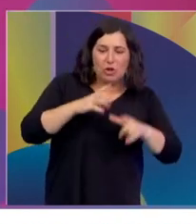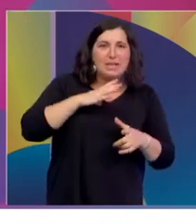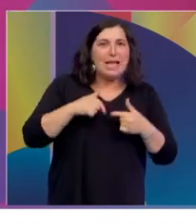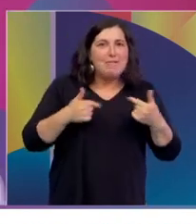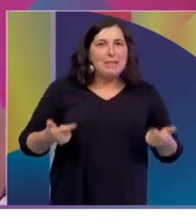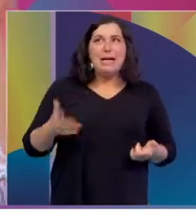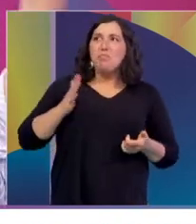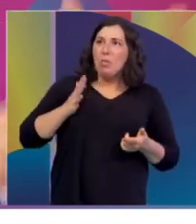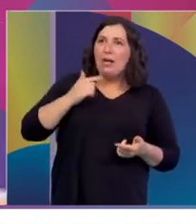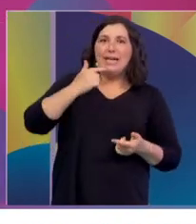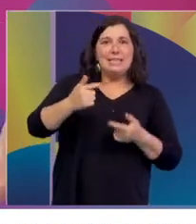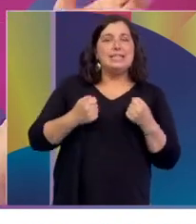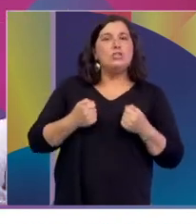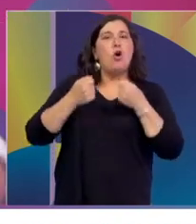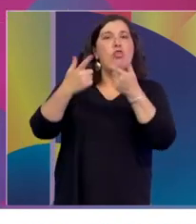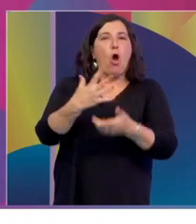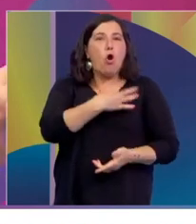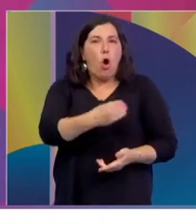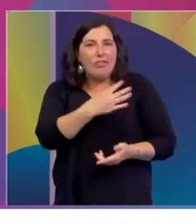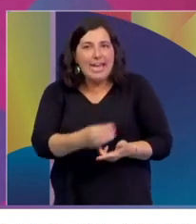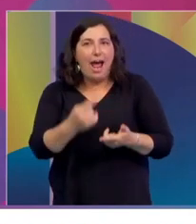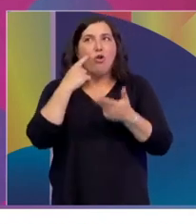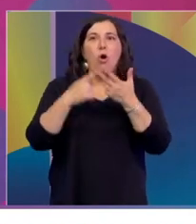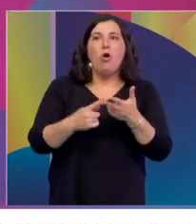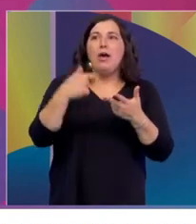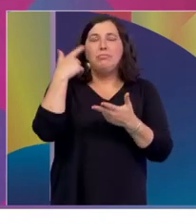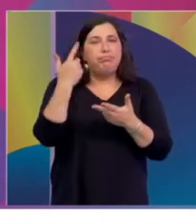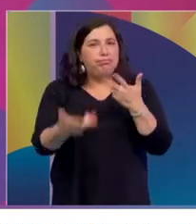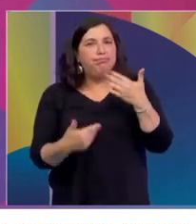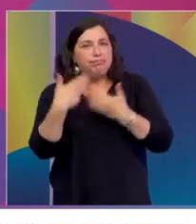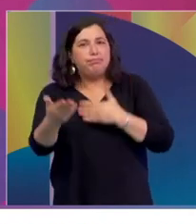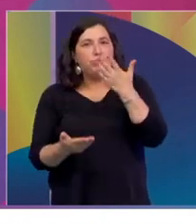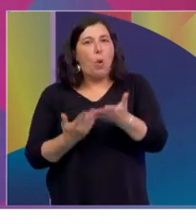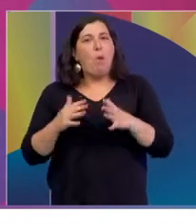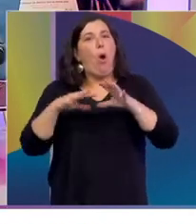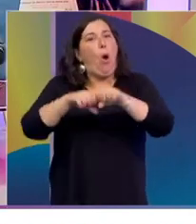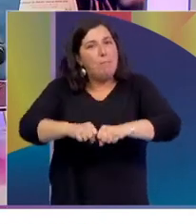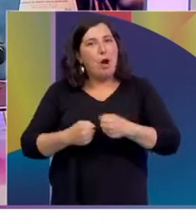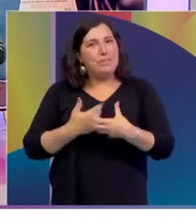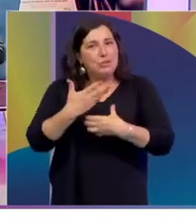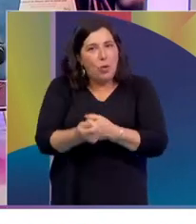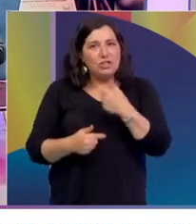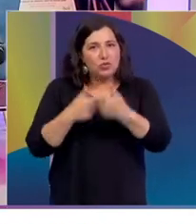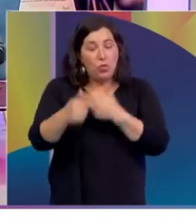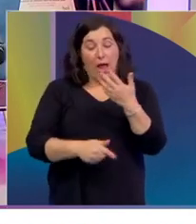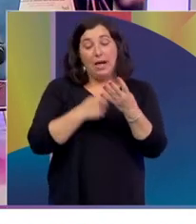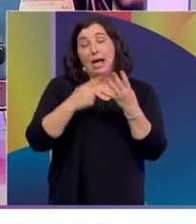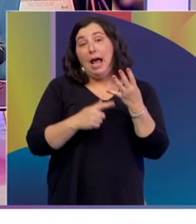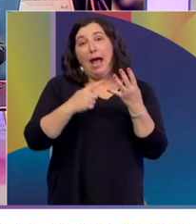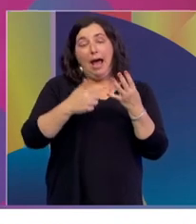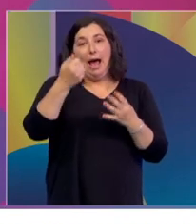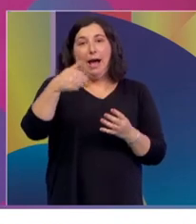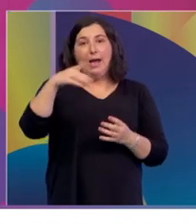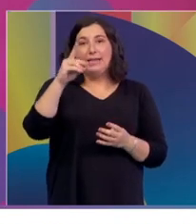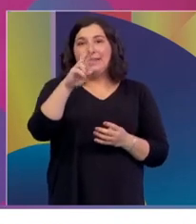en el rubro, que le decían, te dono dos ordeñadoras, te dono esto y lo otro, ¿no? Mucha gente bastante comprometida para seguir ayudando. Y Andrés Yusupov, que